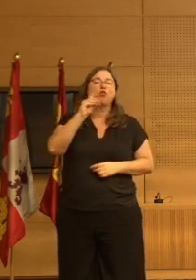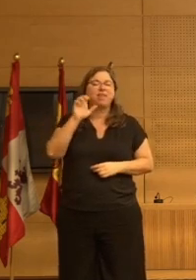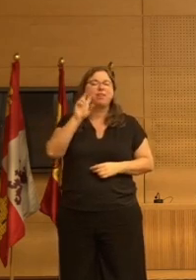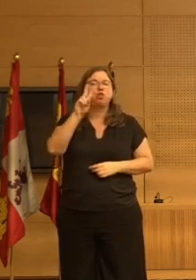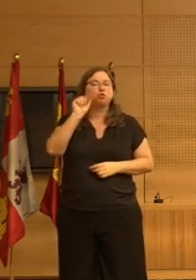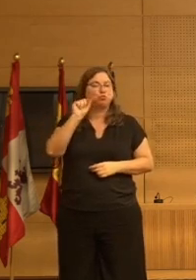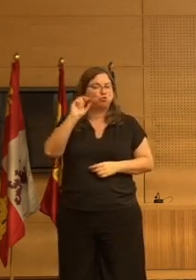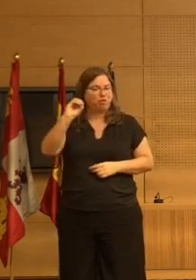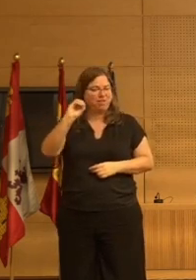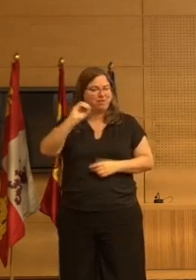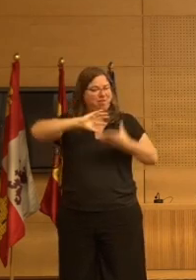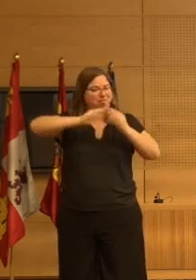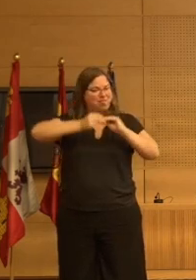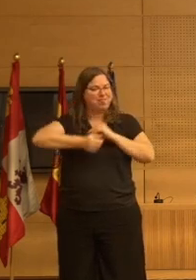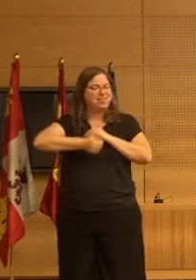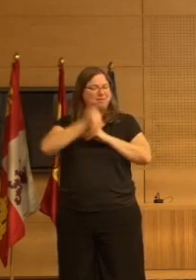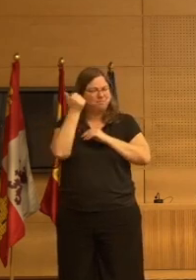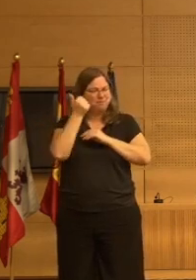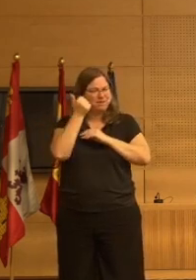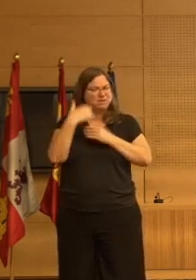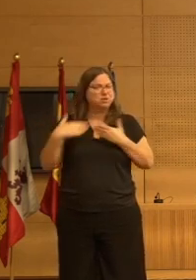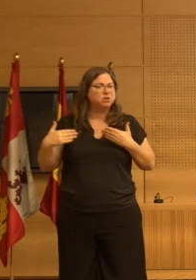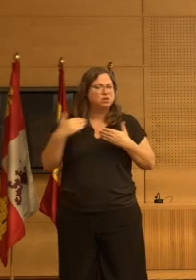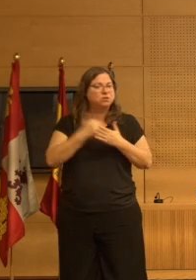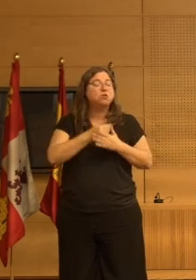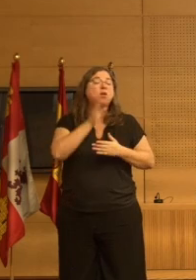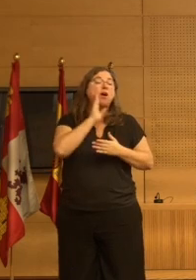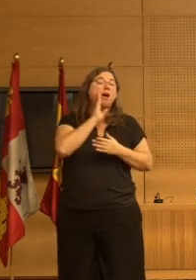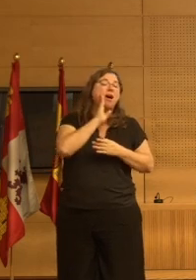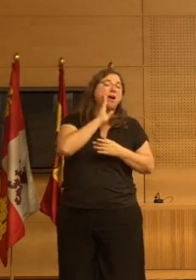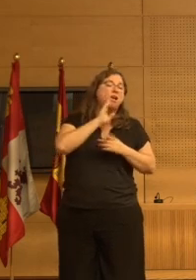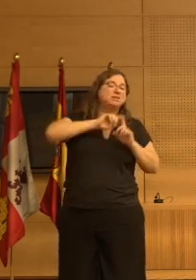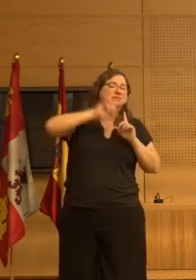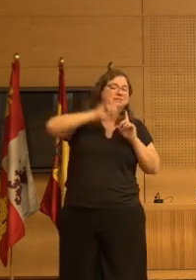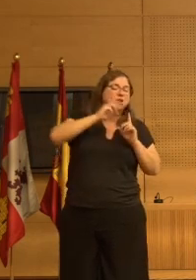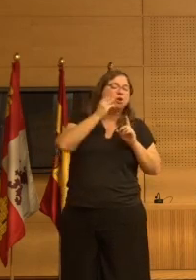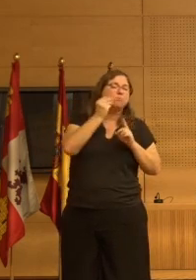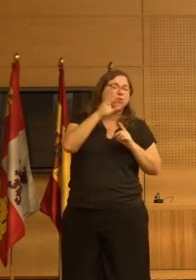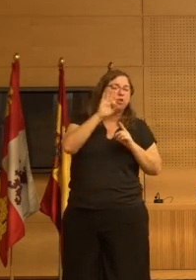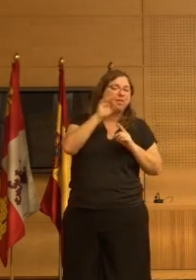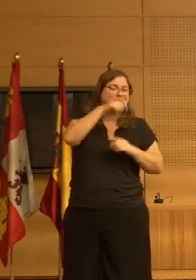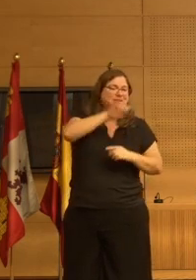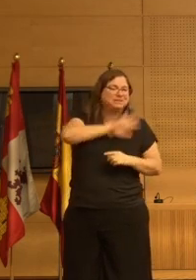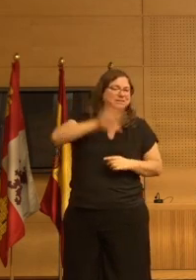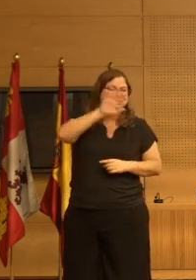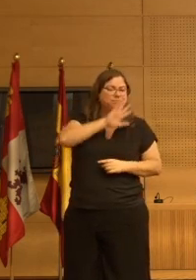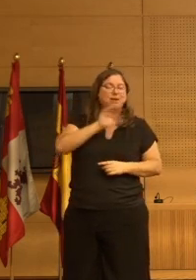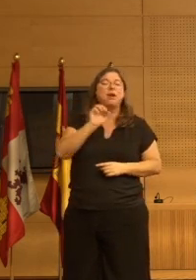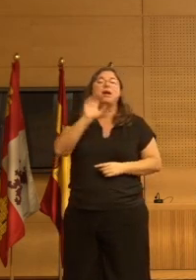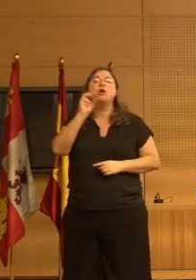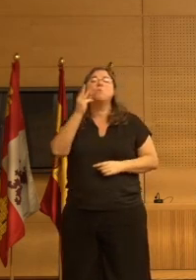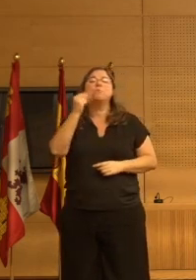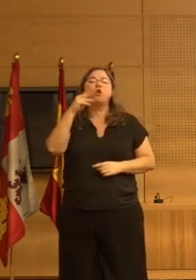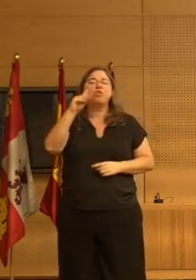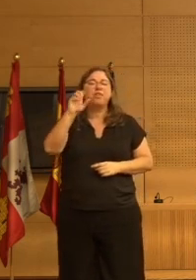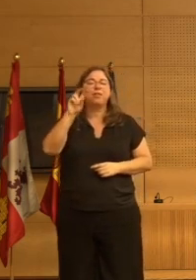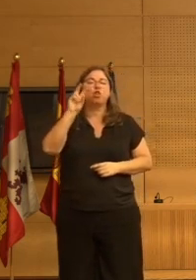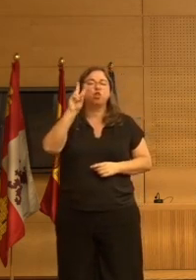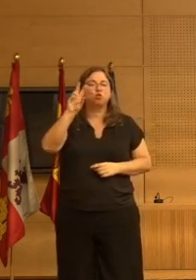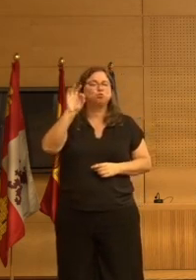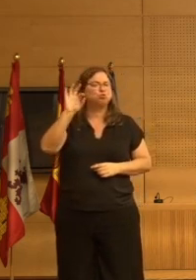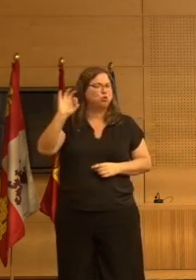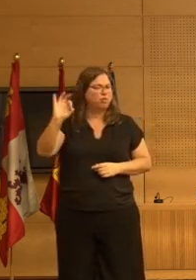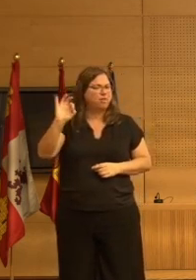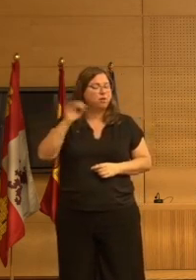ajusta un poco más ajusta todo lo que hemos aprendido con CROME ahora ya lo vamos a aplicar a CROME 2.0 nuestra impresión es que realmente